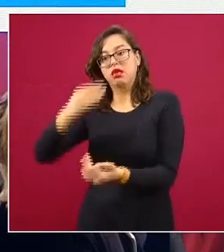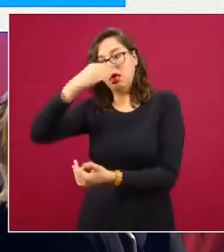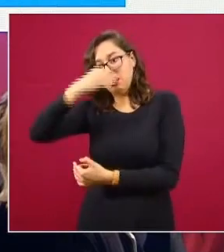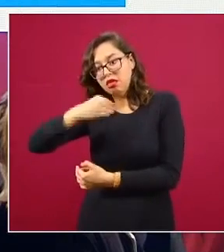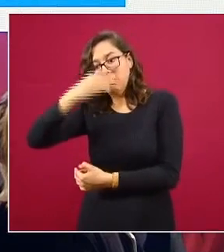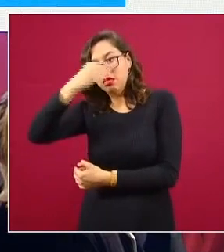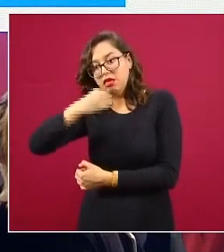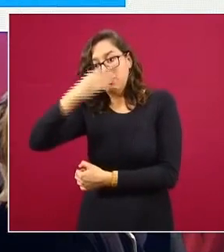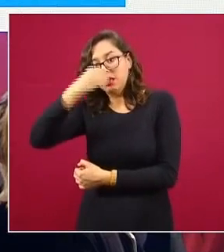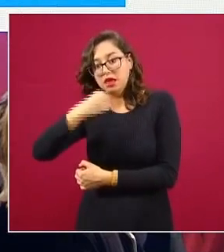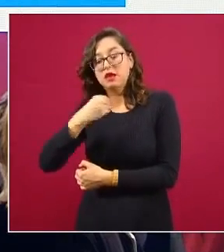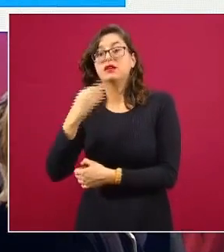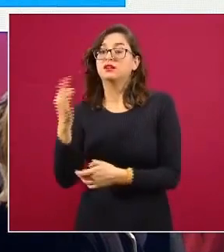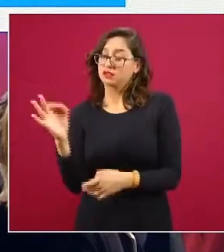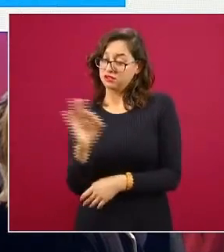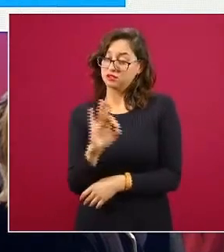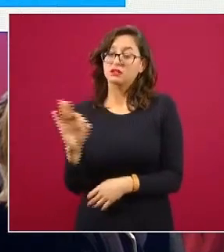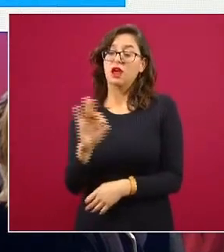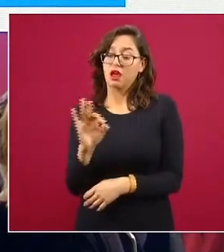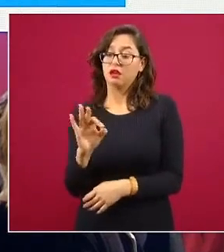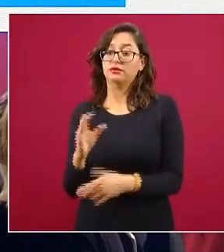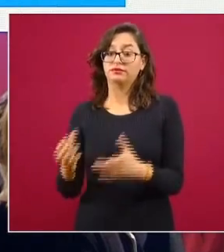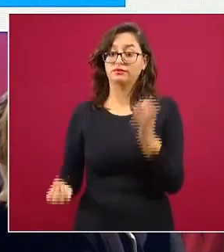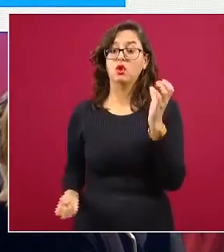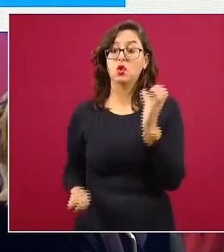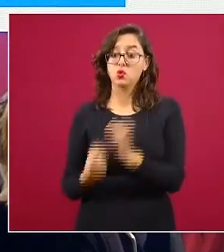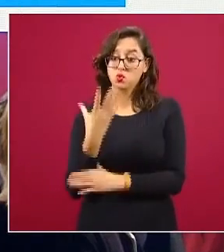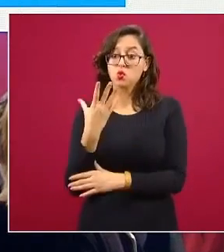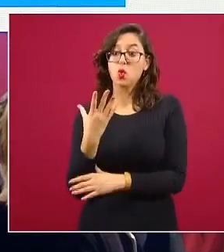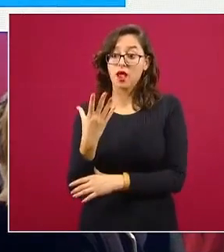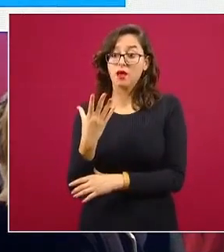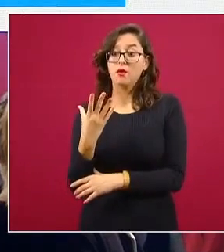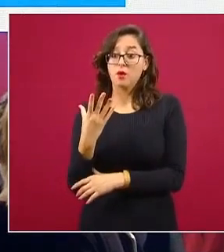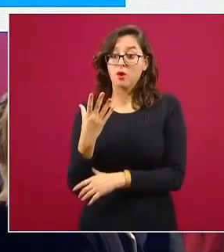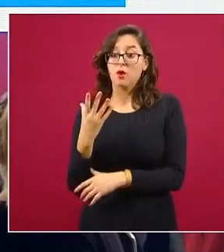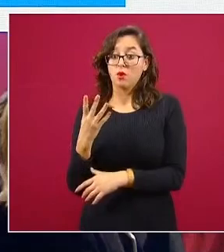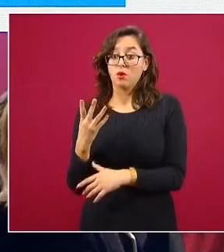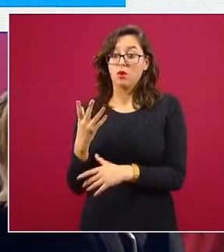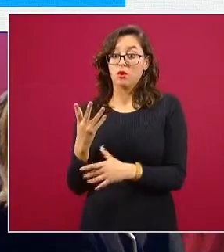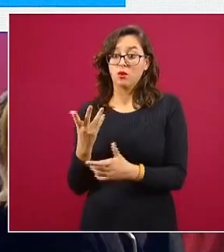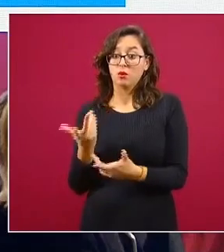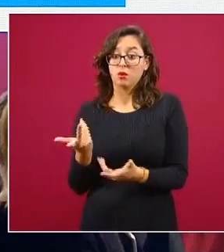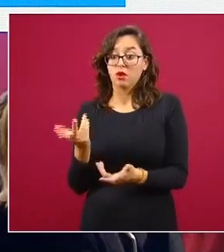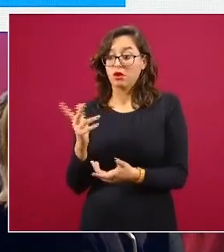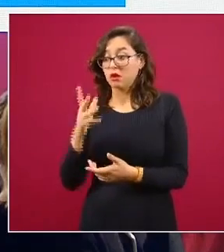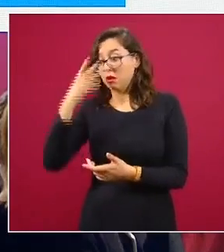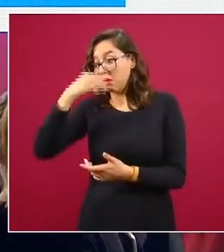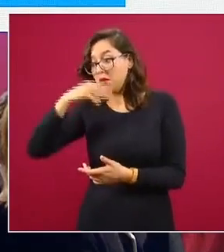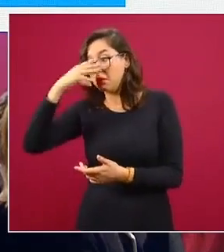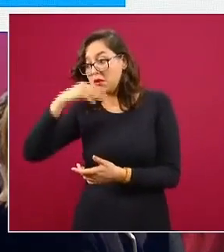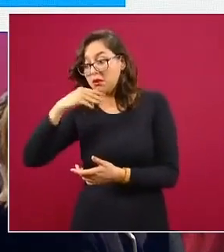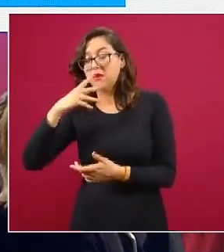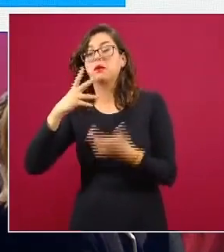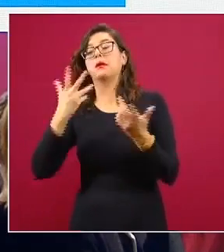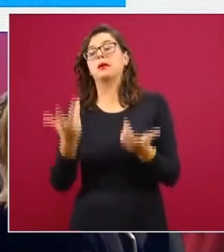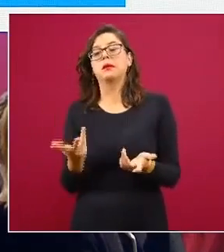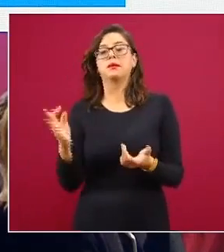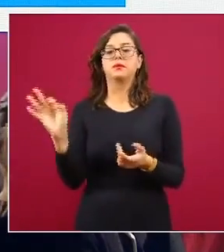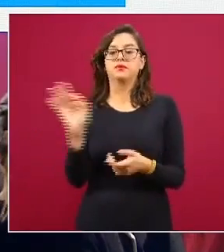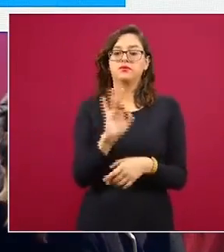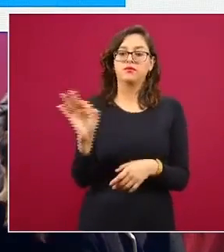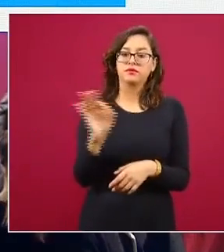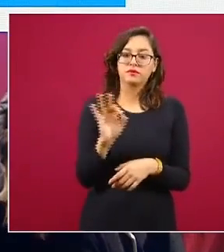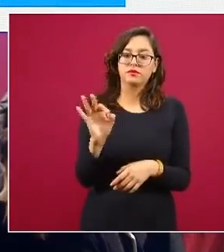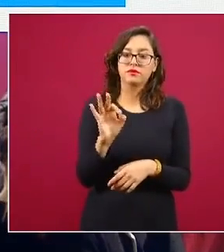eventualmente un nuevo serotipo, un variante de la misma asociada con una cepa zoonótica y o una